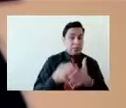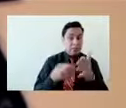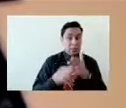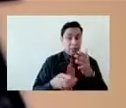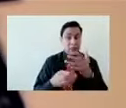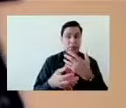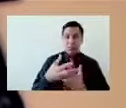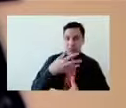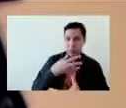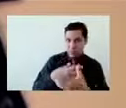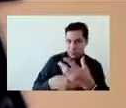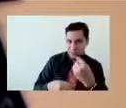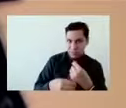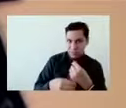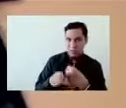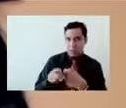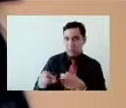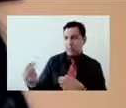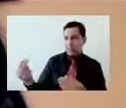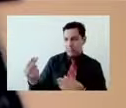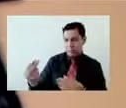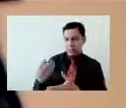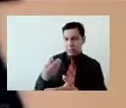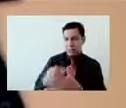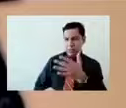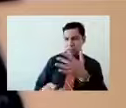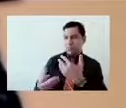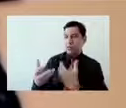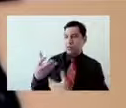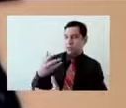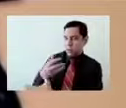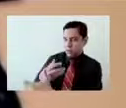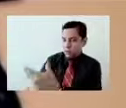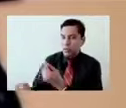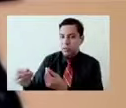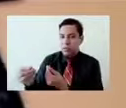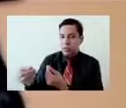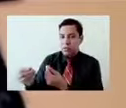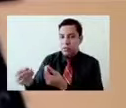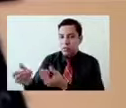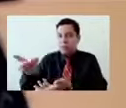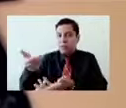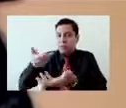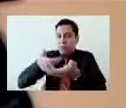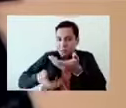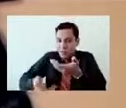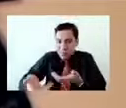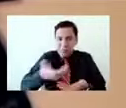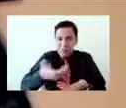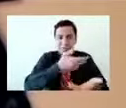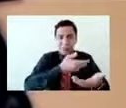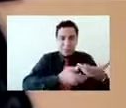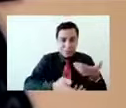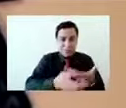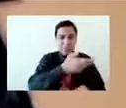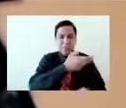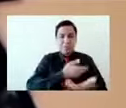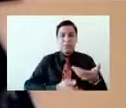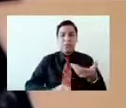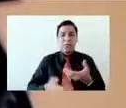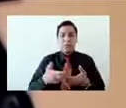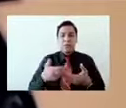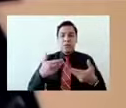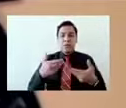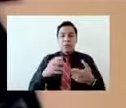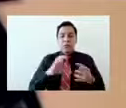Y entonces, además de que vamos a poder construir una relación humana más satisfactoria, también saber